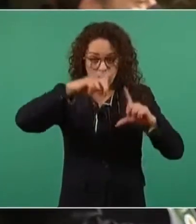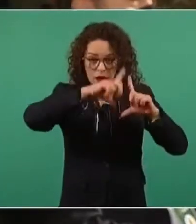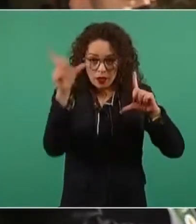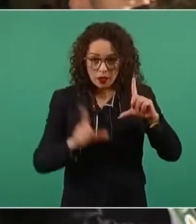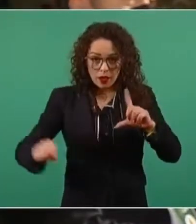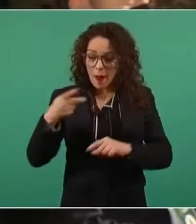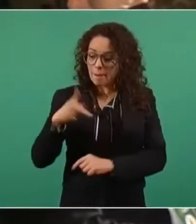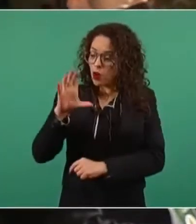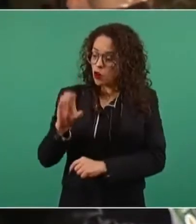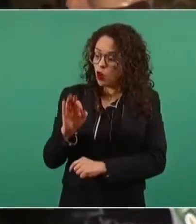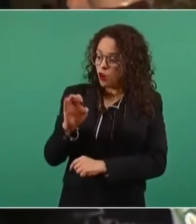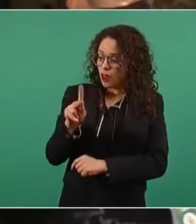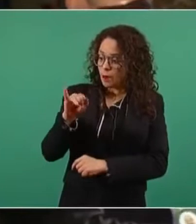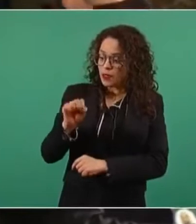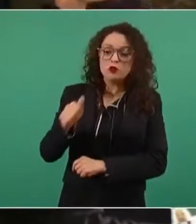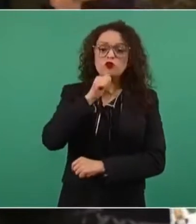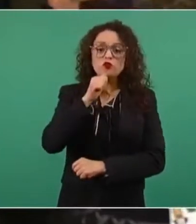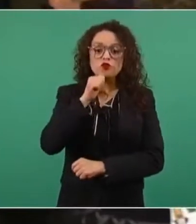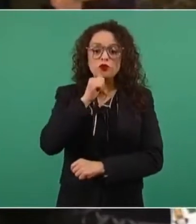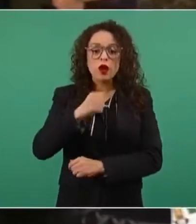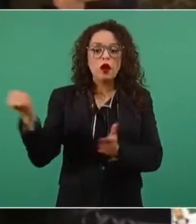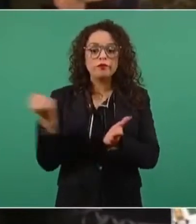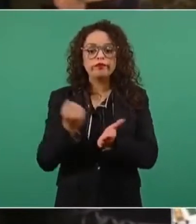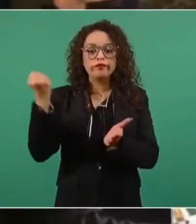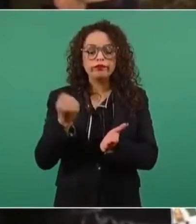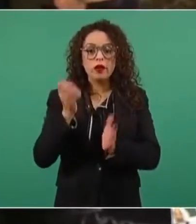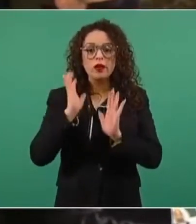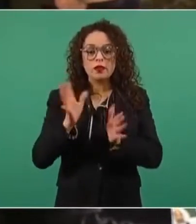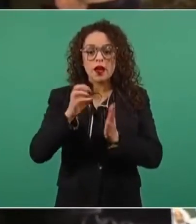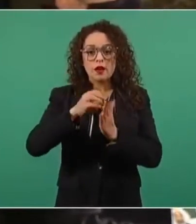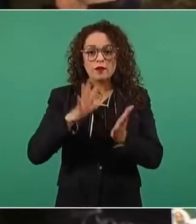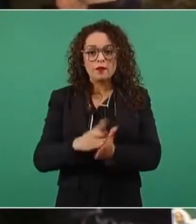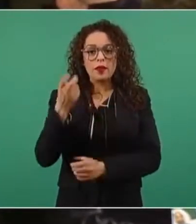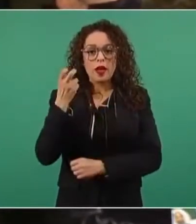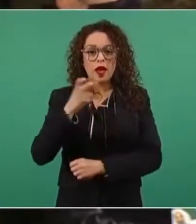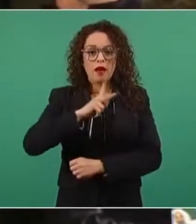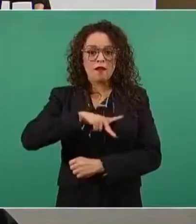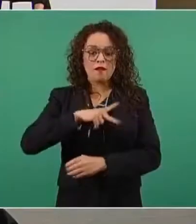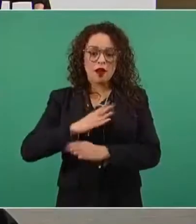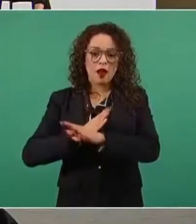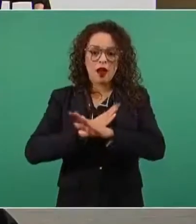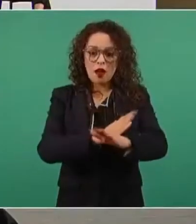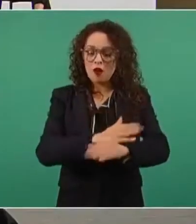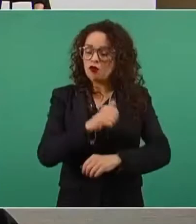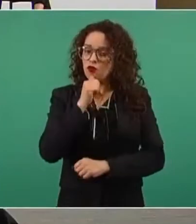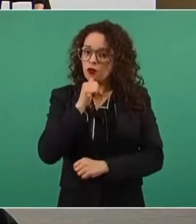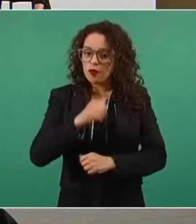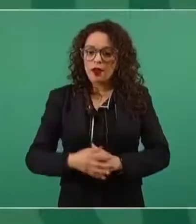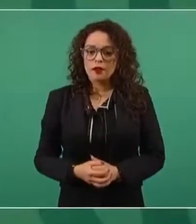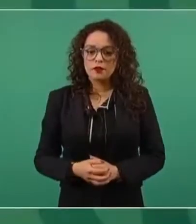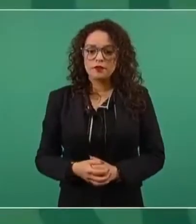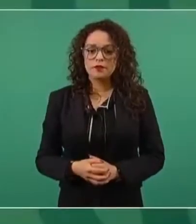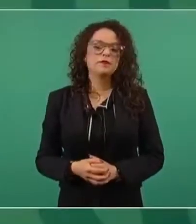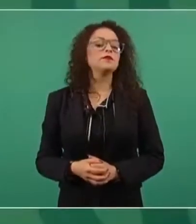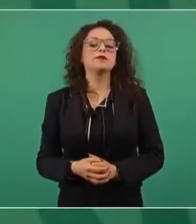COFEPRIS no ha resuelto la aprobación del registro de estos antivenenos. Lo vamos a ver, nos